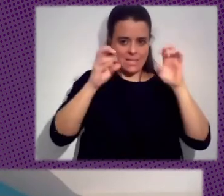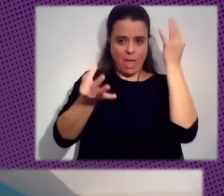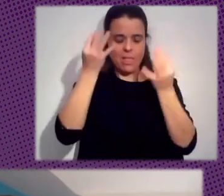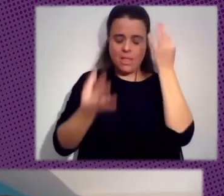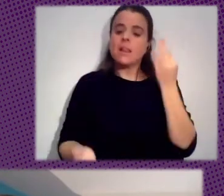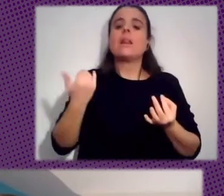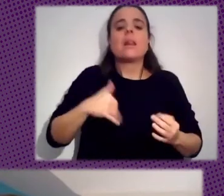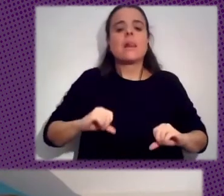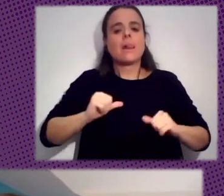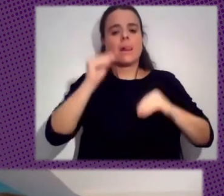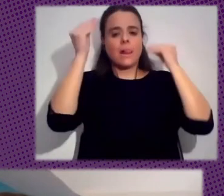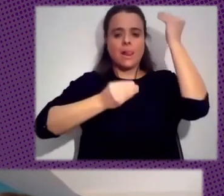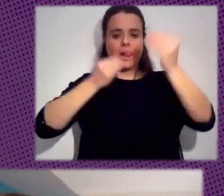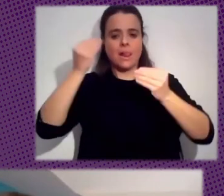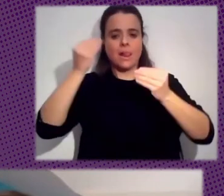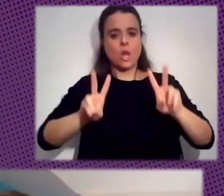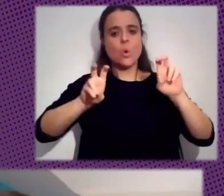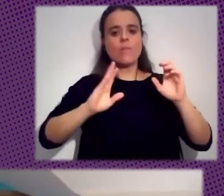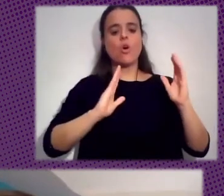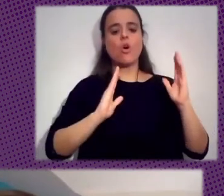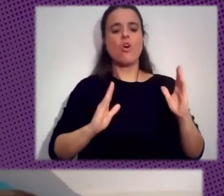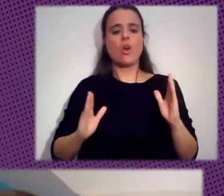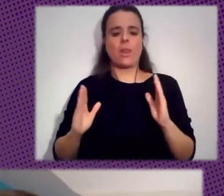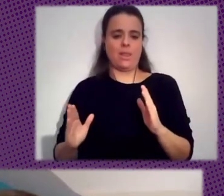Pensando En Un Nuevo Orden De La Información